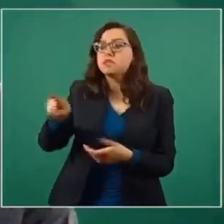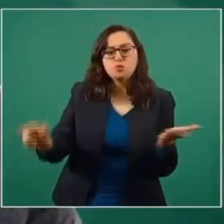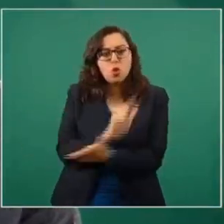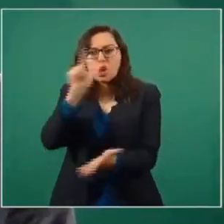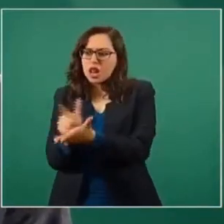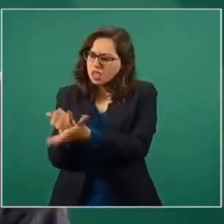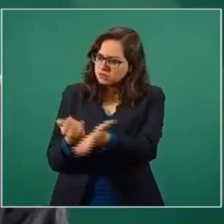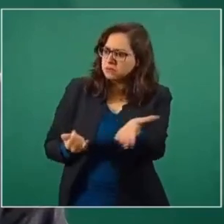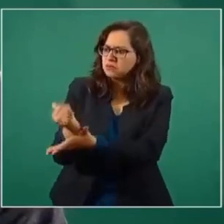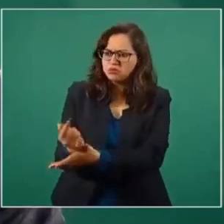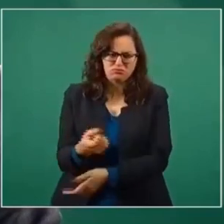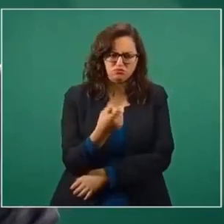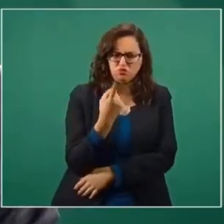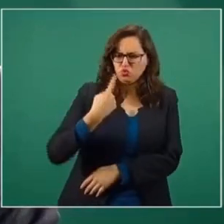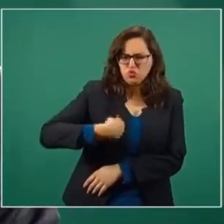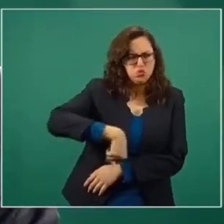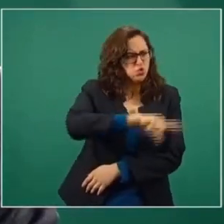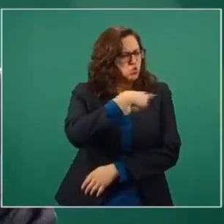Pero, ¿por qué hay ser